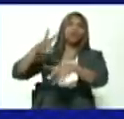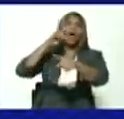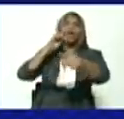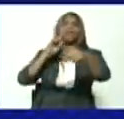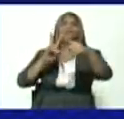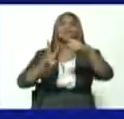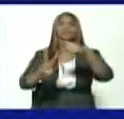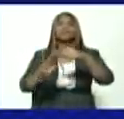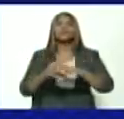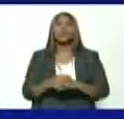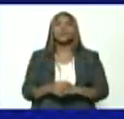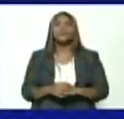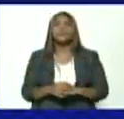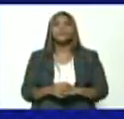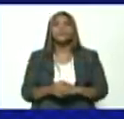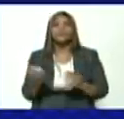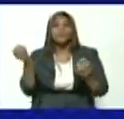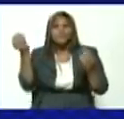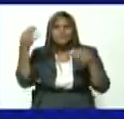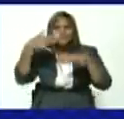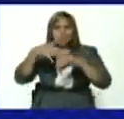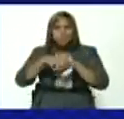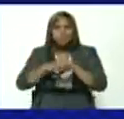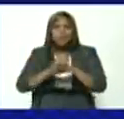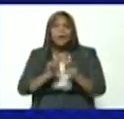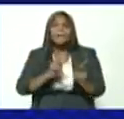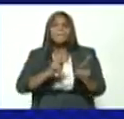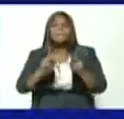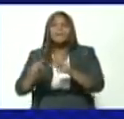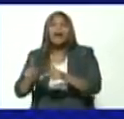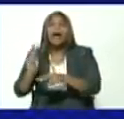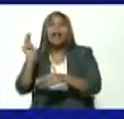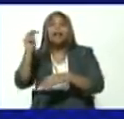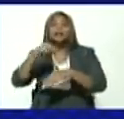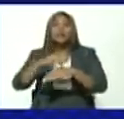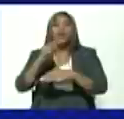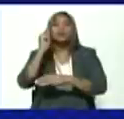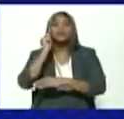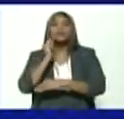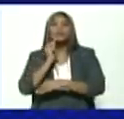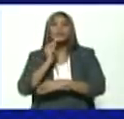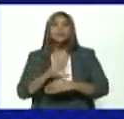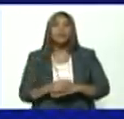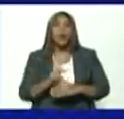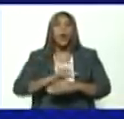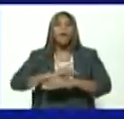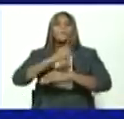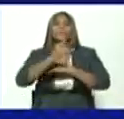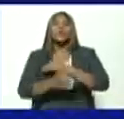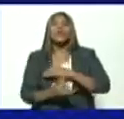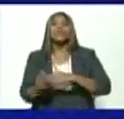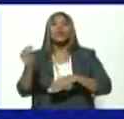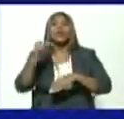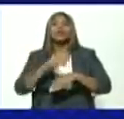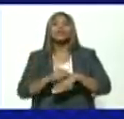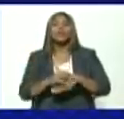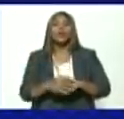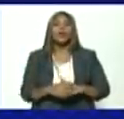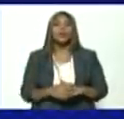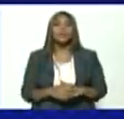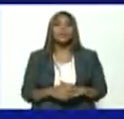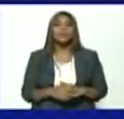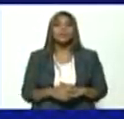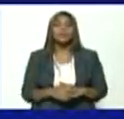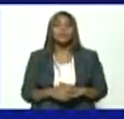integral de nuestro plan nacional Simón Bolívar del proyecto nacional de desarrollo Simón Bolívar